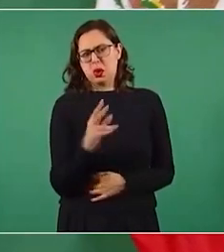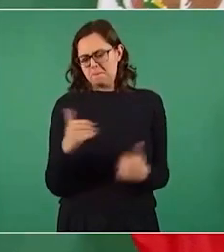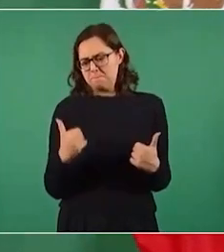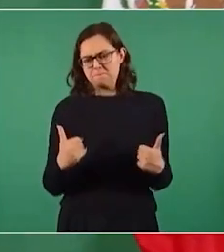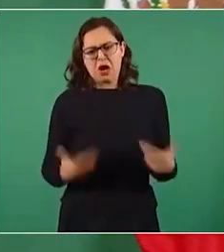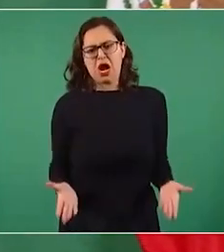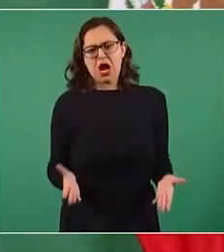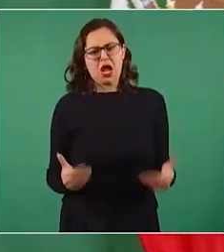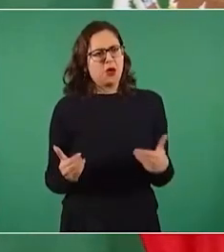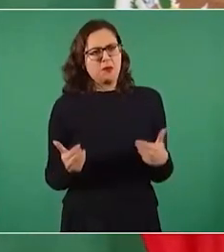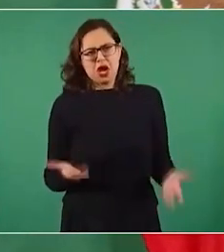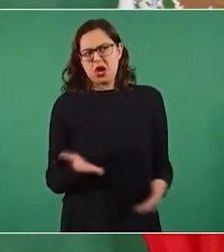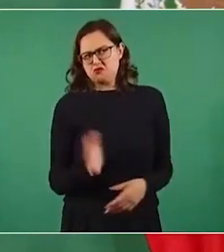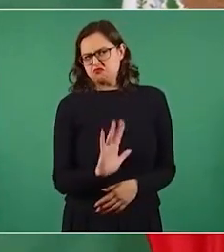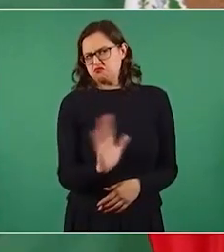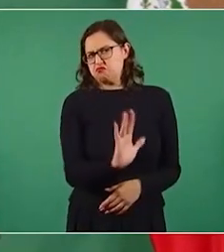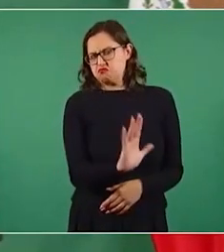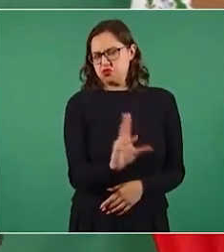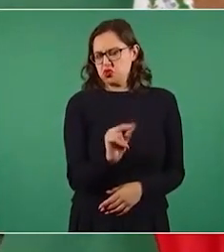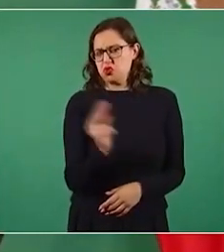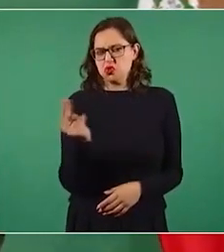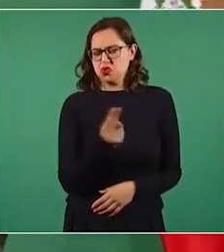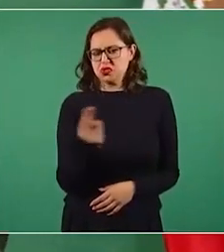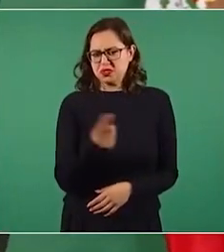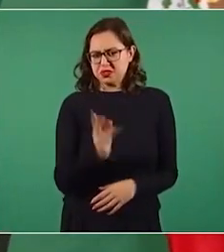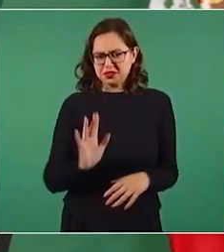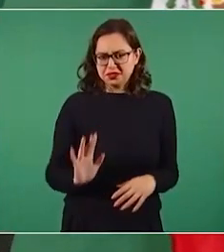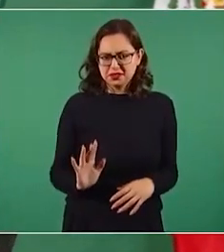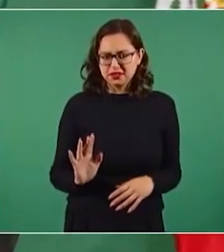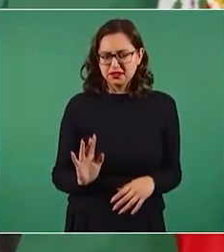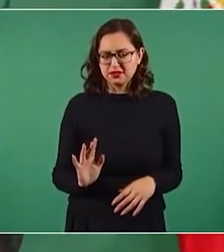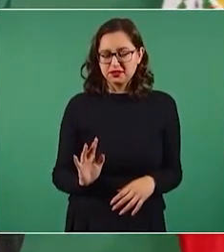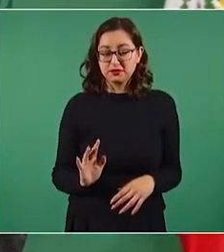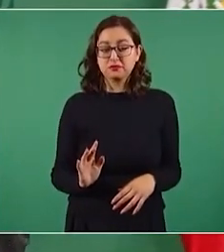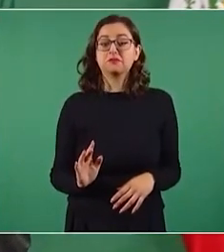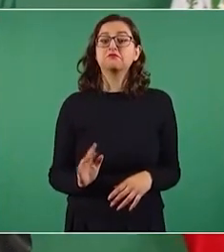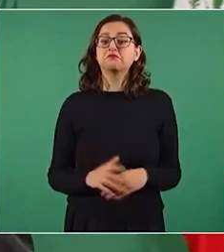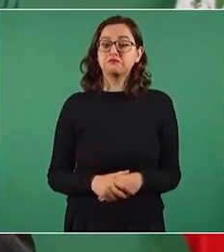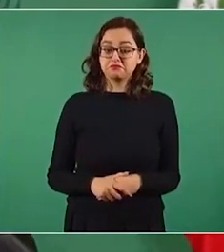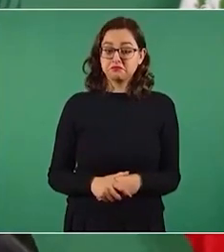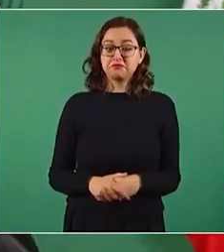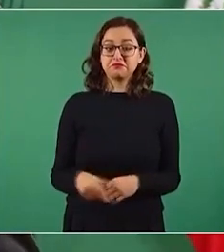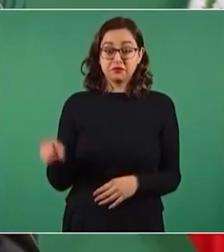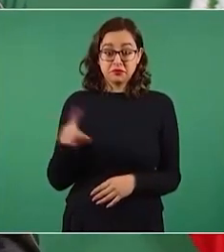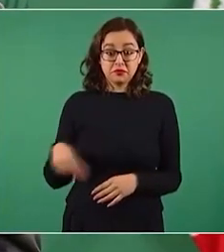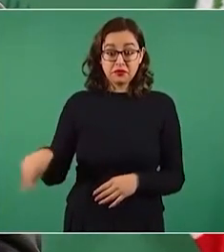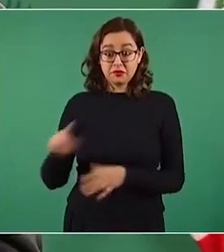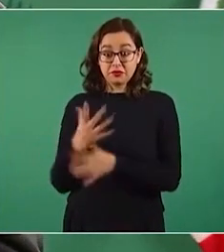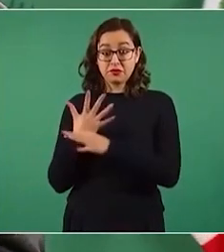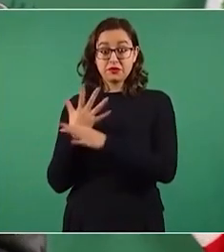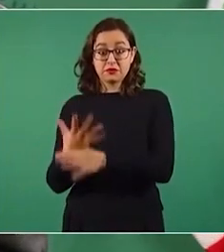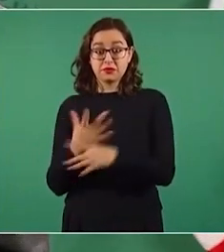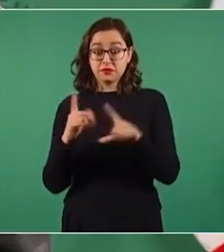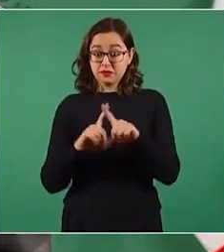afectar la soberanía del pueblo porque